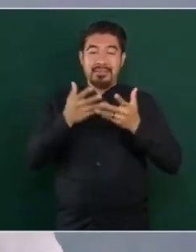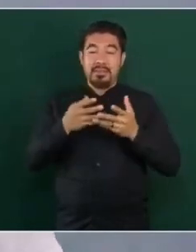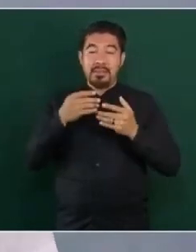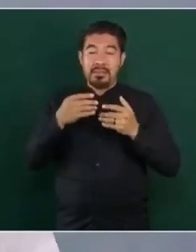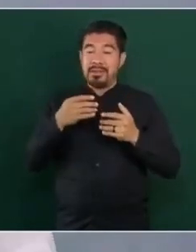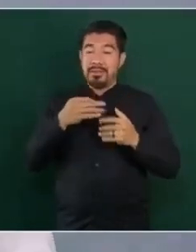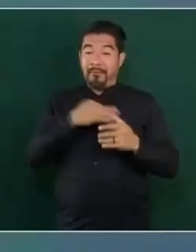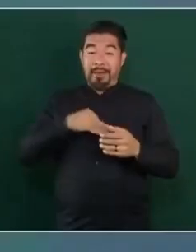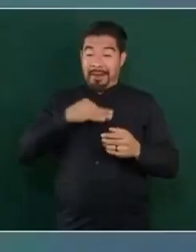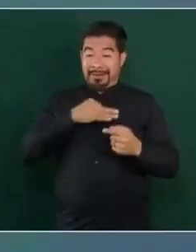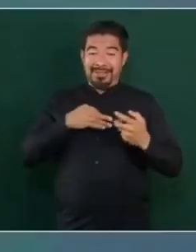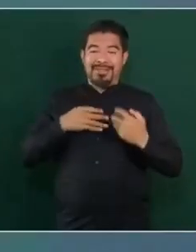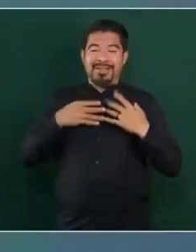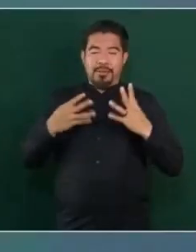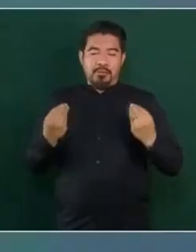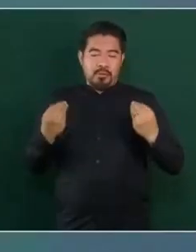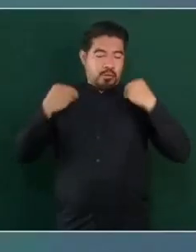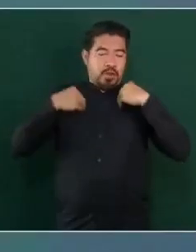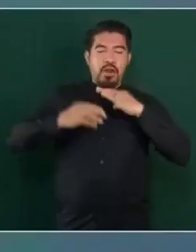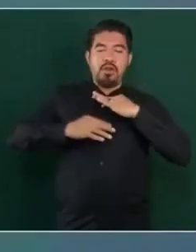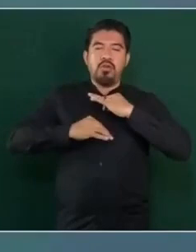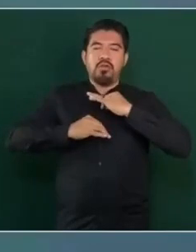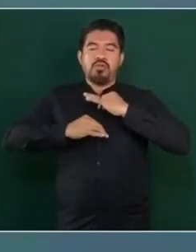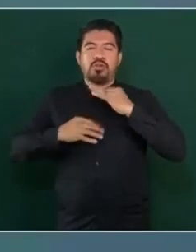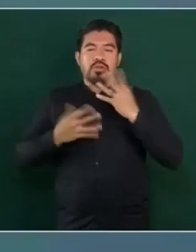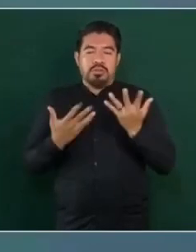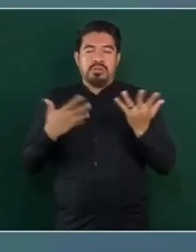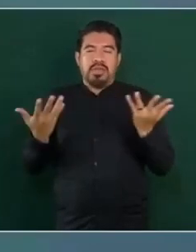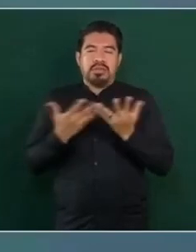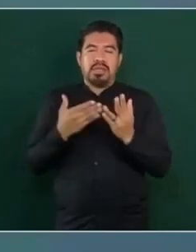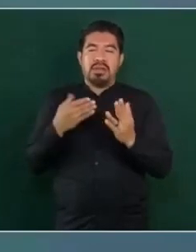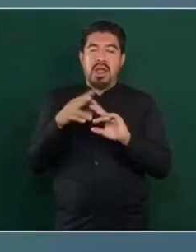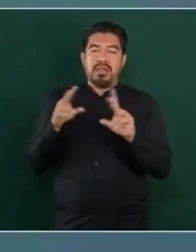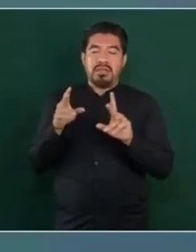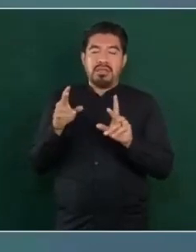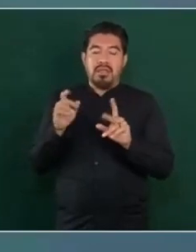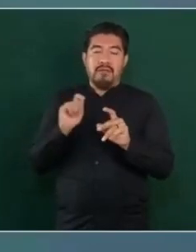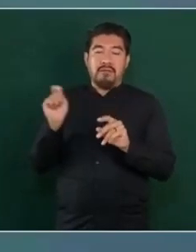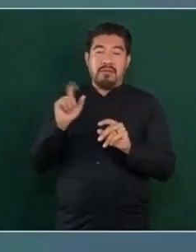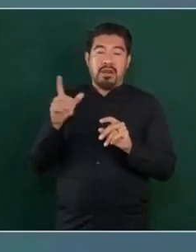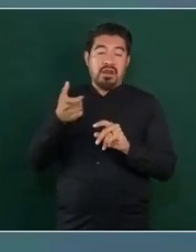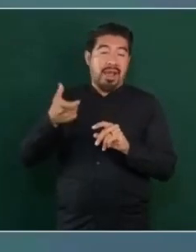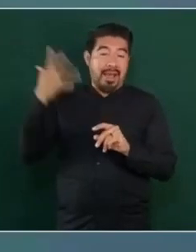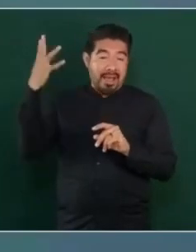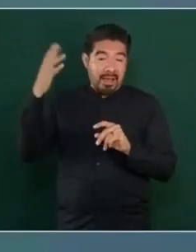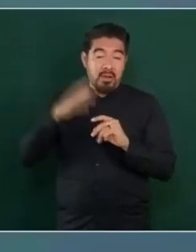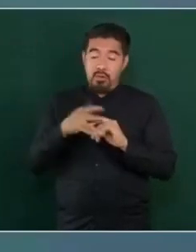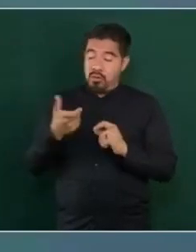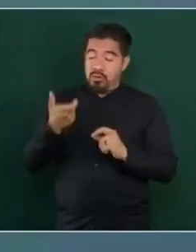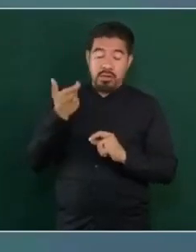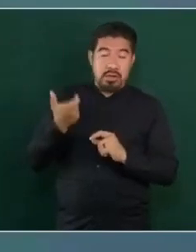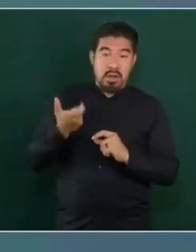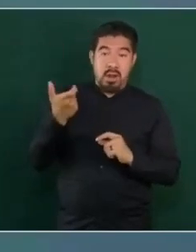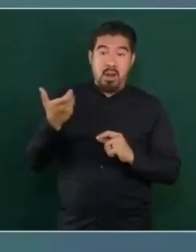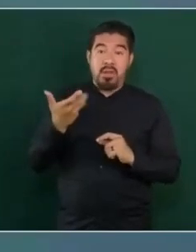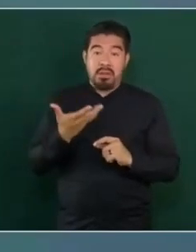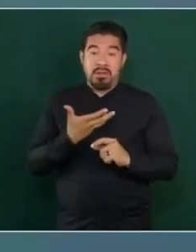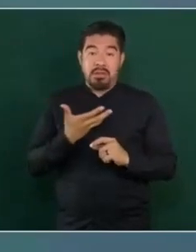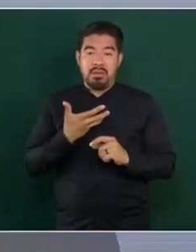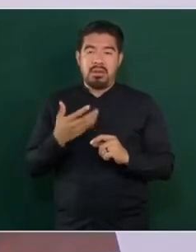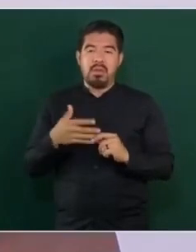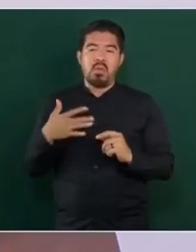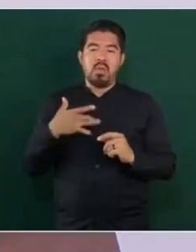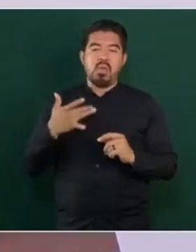no es la ropa de marca, no es el dinero, no es el lujo